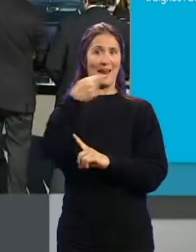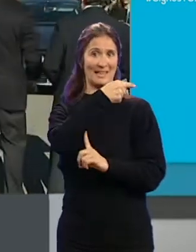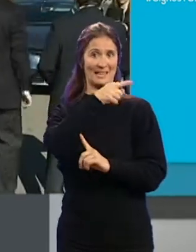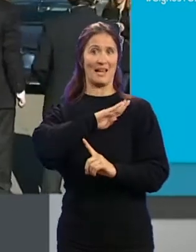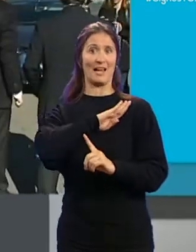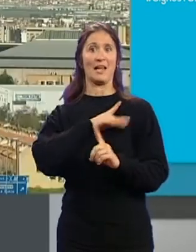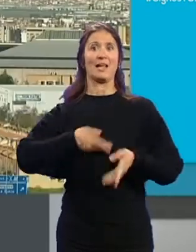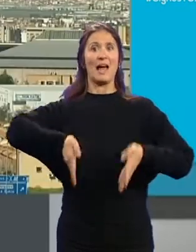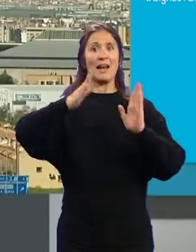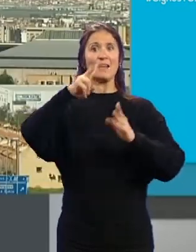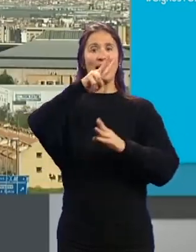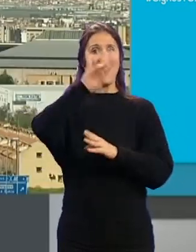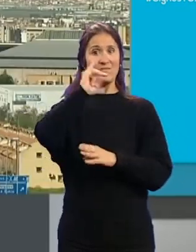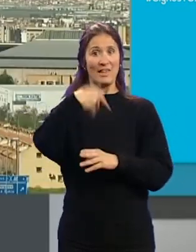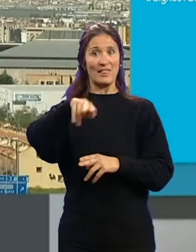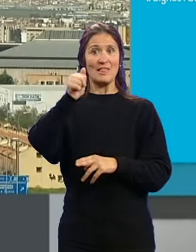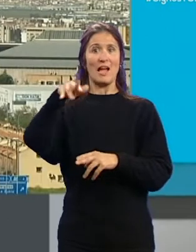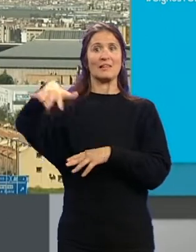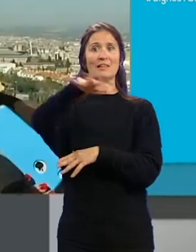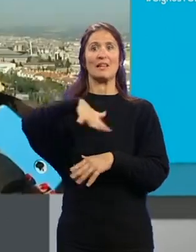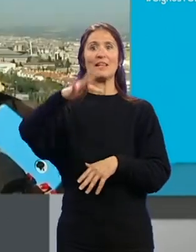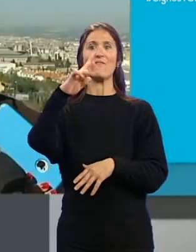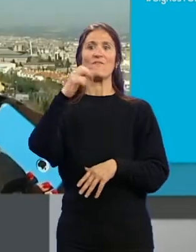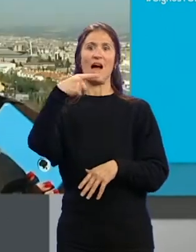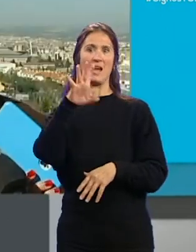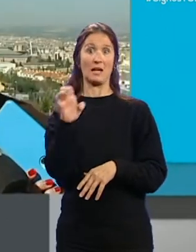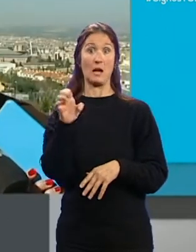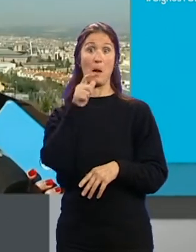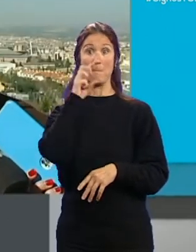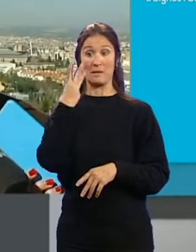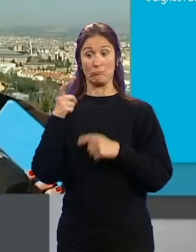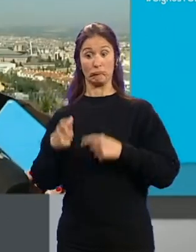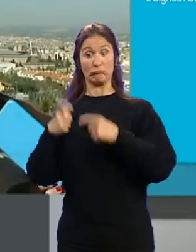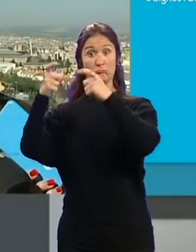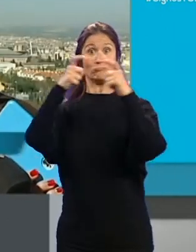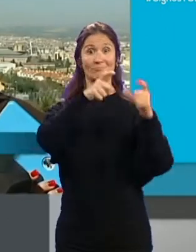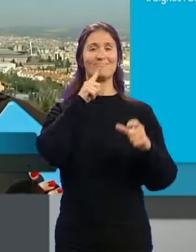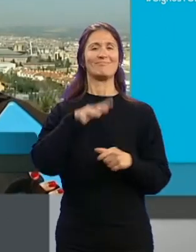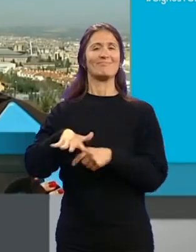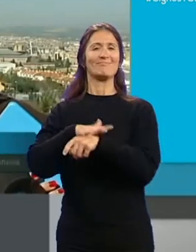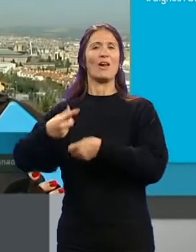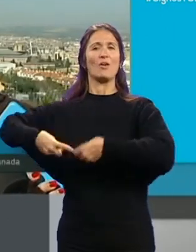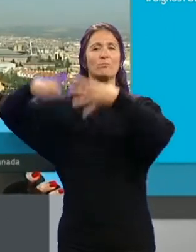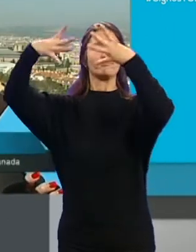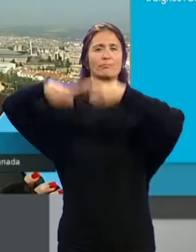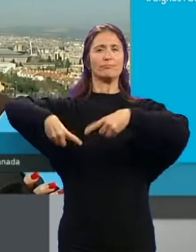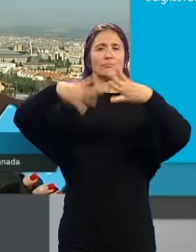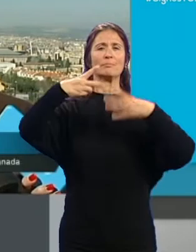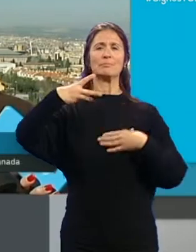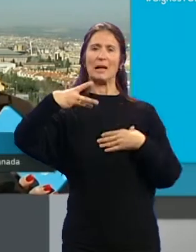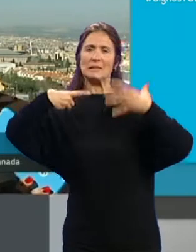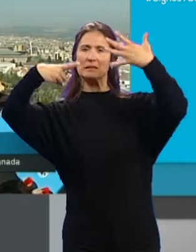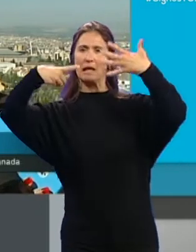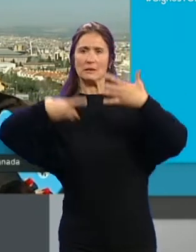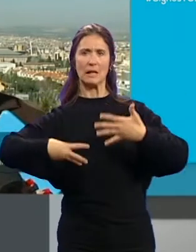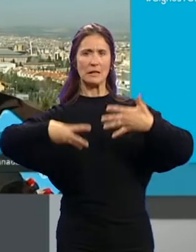de Carretera de Viznar y subestación del Fargue. Los tres primeros sectores son las típicas urbanizaciones... ...de bloques entre tres y seis plantas...